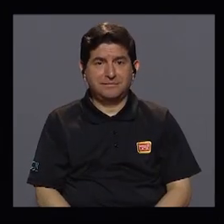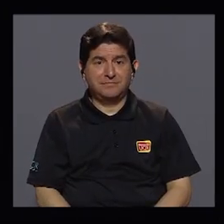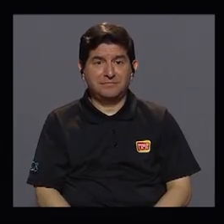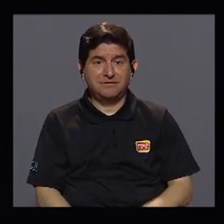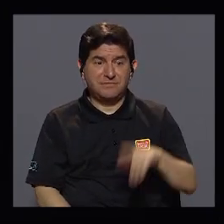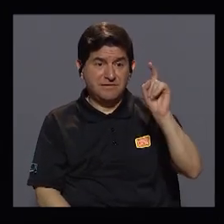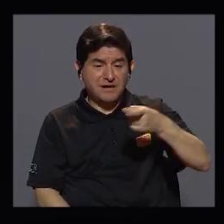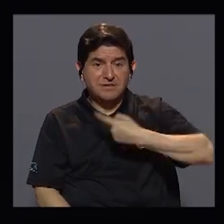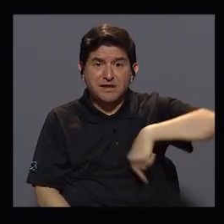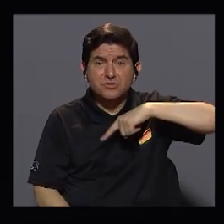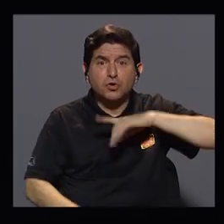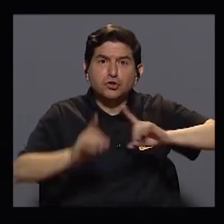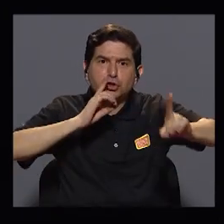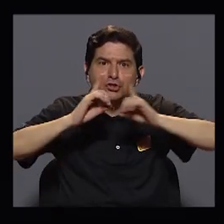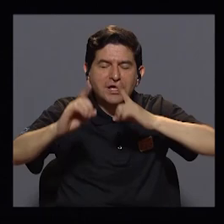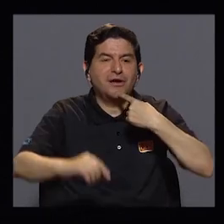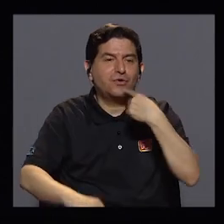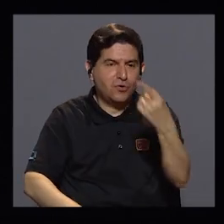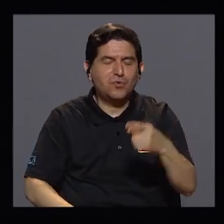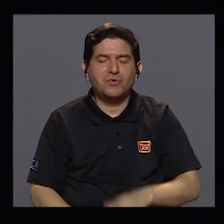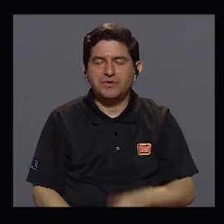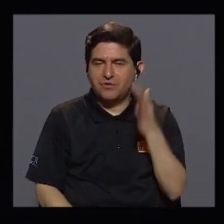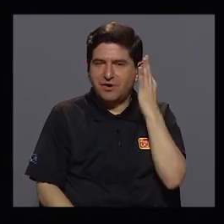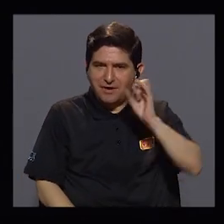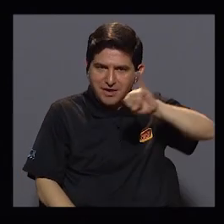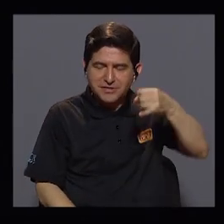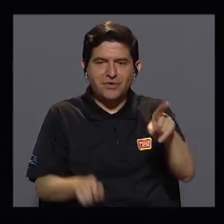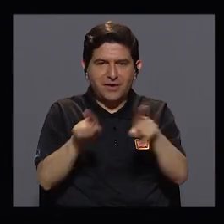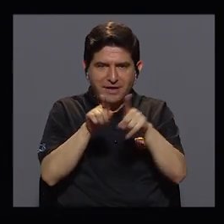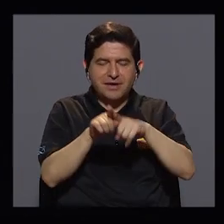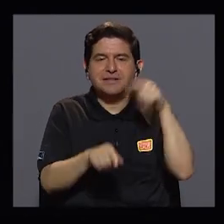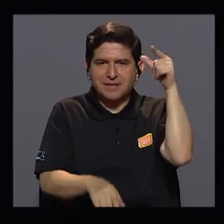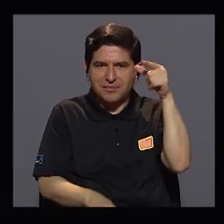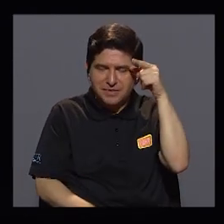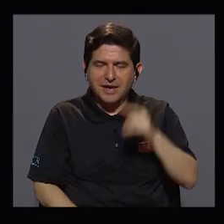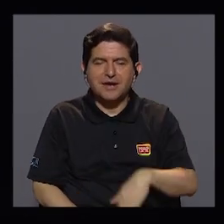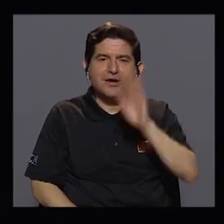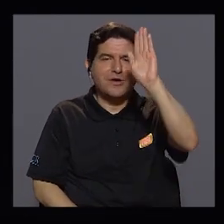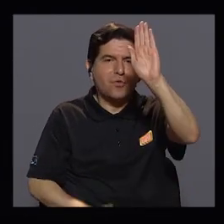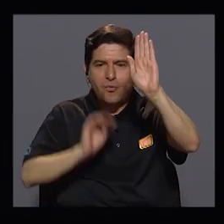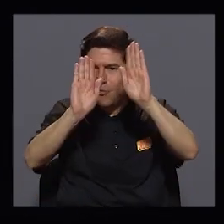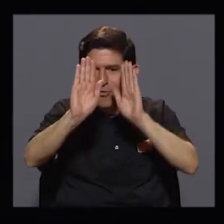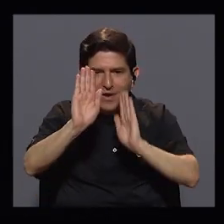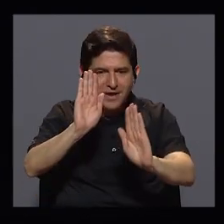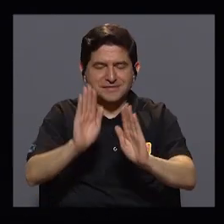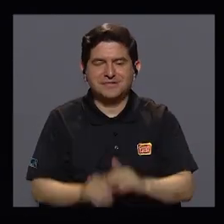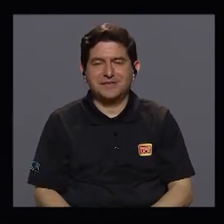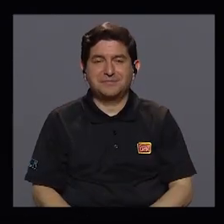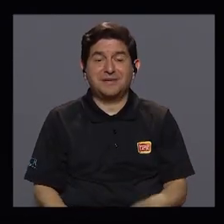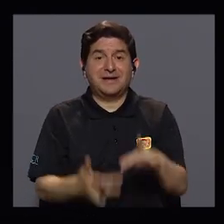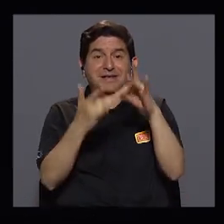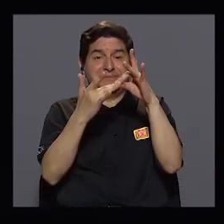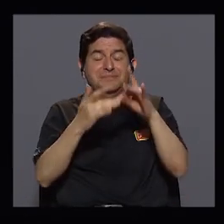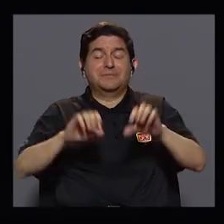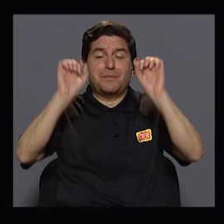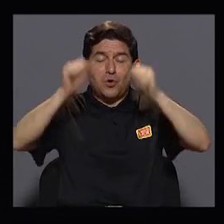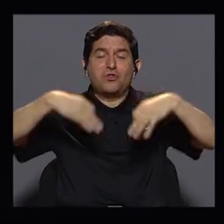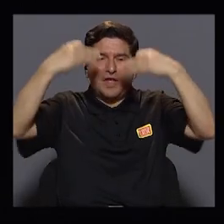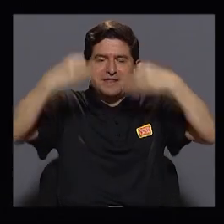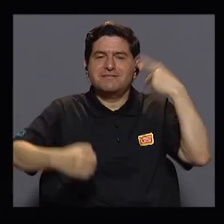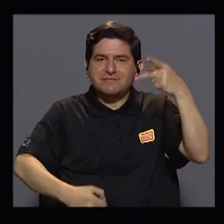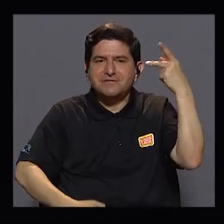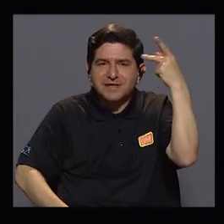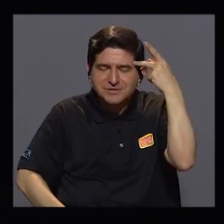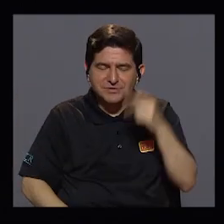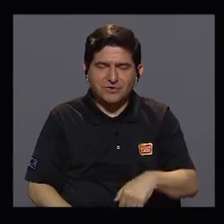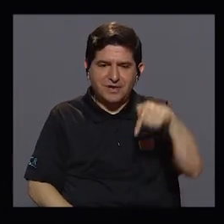necesitamos es diálogo, como lo plantea doña Julissa, y también, por supuesto, un esquema, sobre todo, de tomar decisión política.